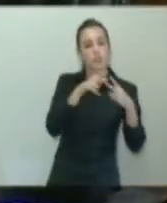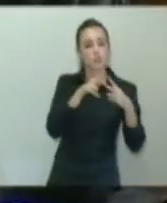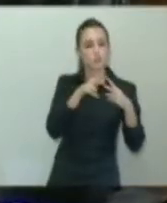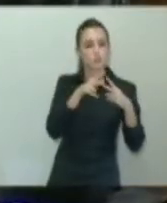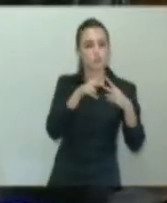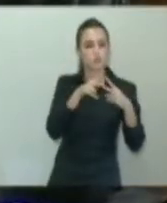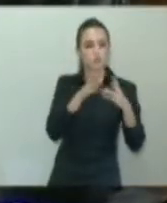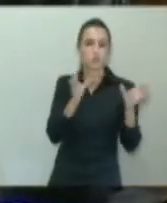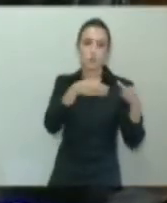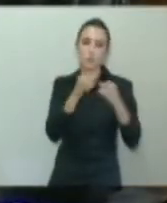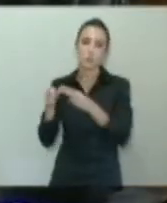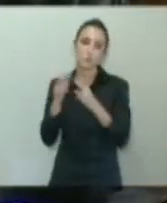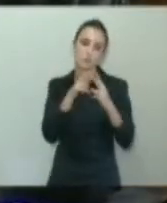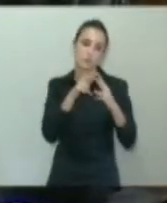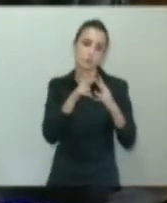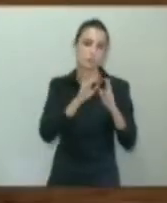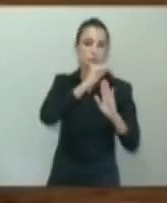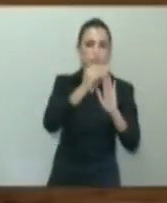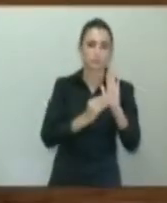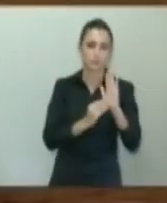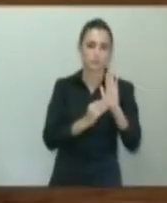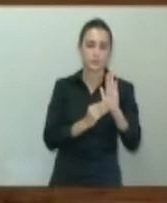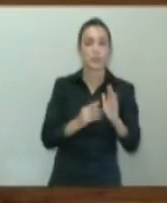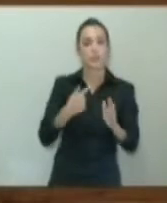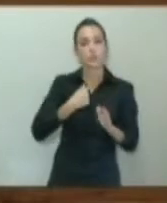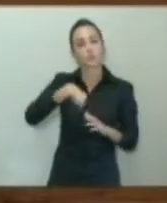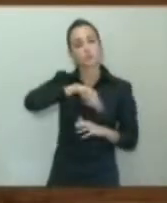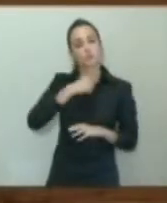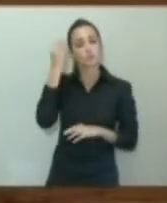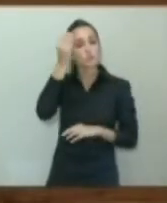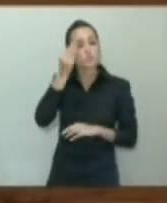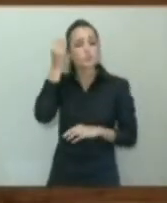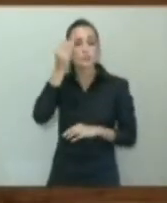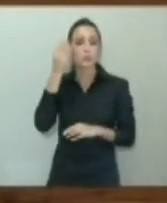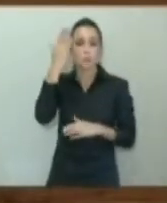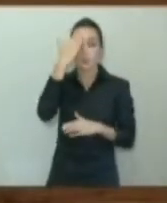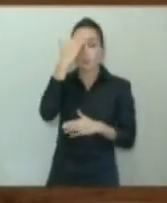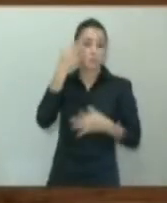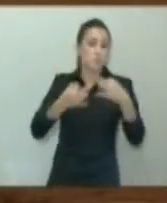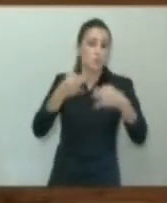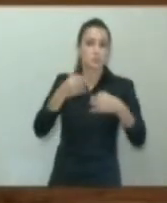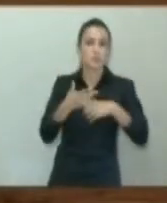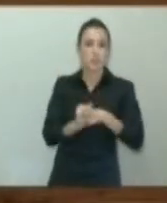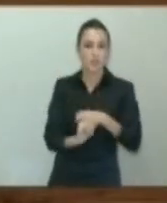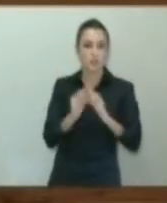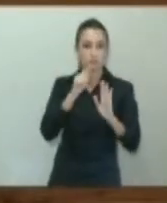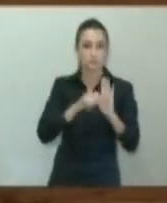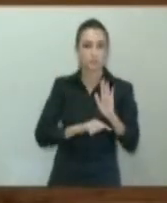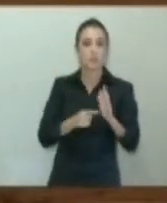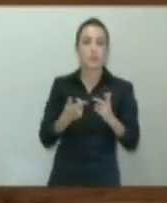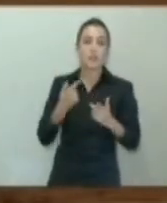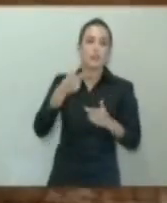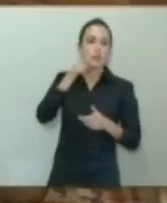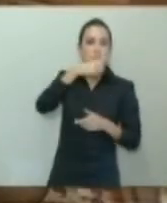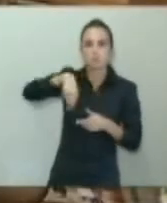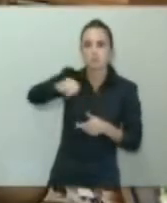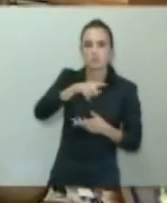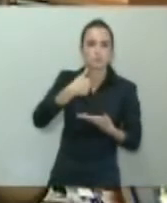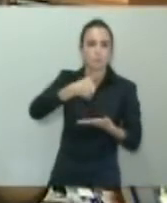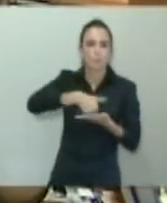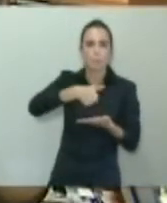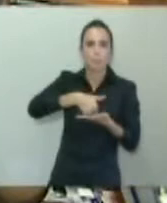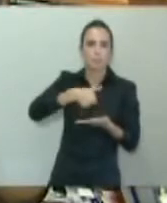verse acogidas, porque nos parece que tienen un principio de justicia. No creo que se esté solicitando en